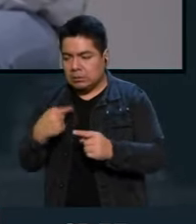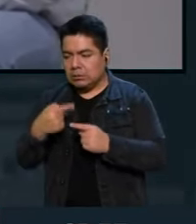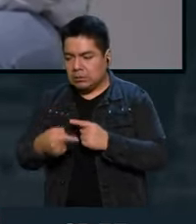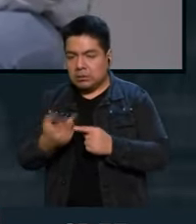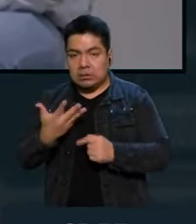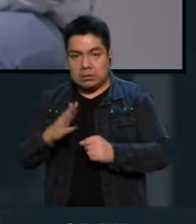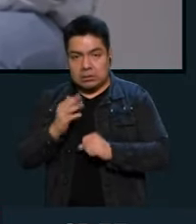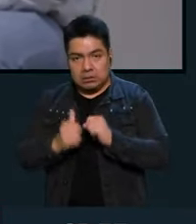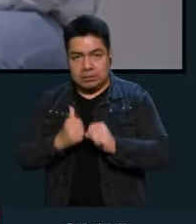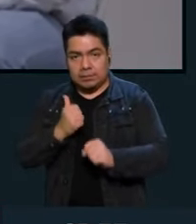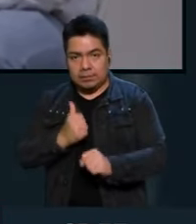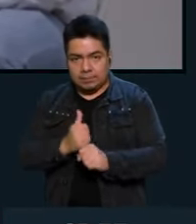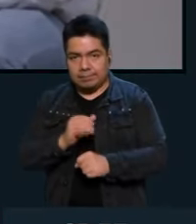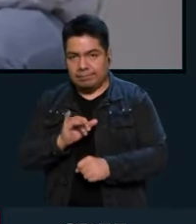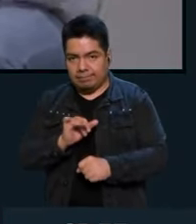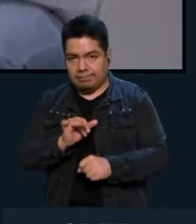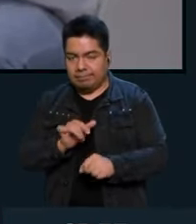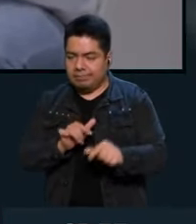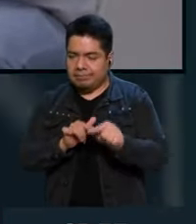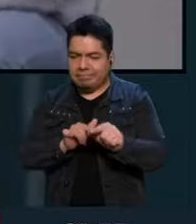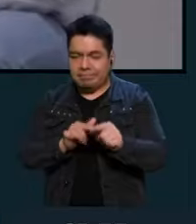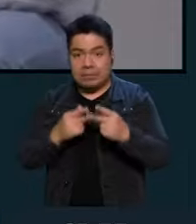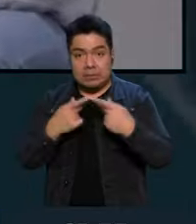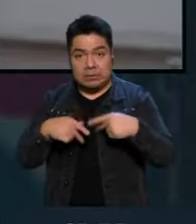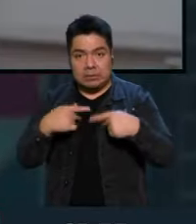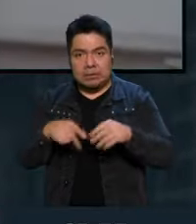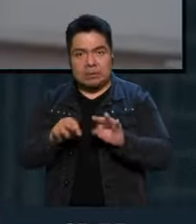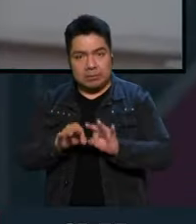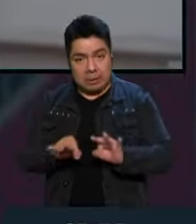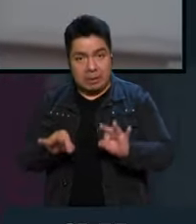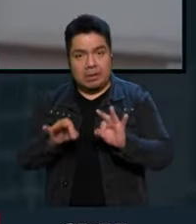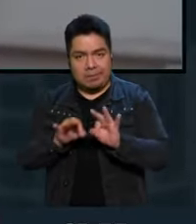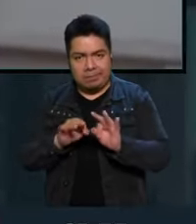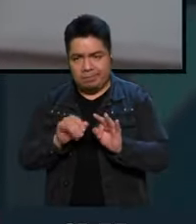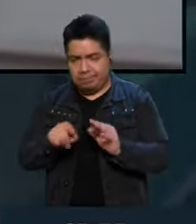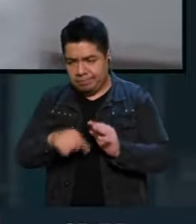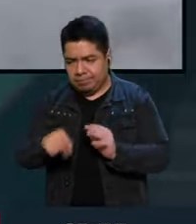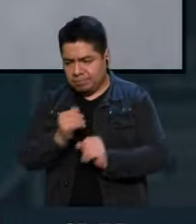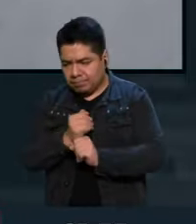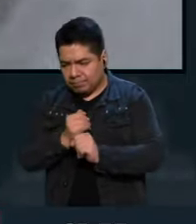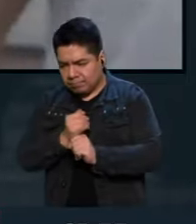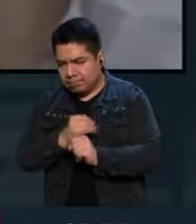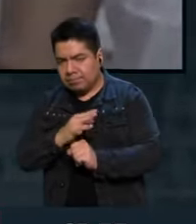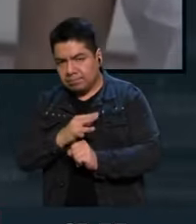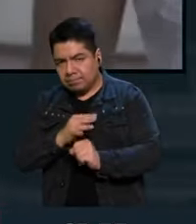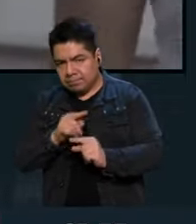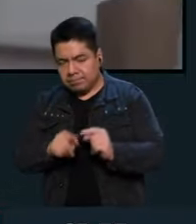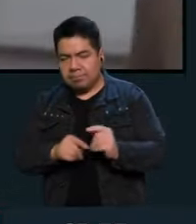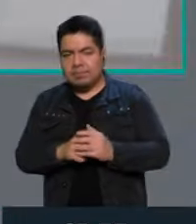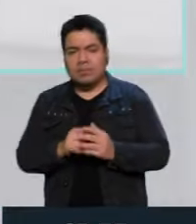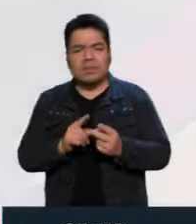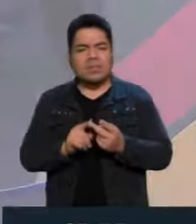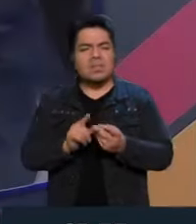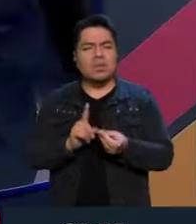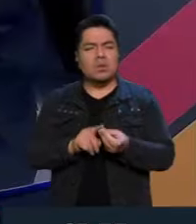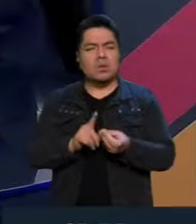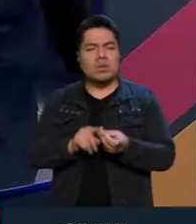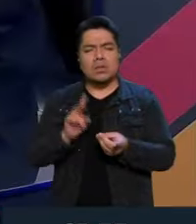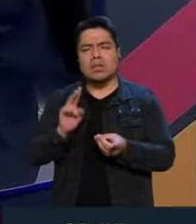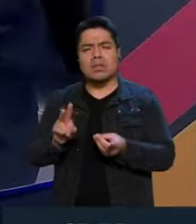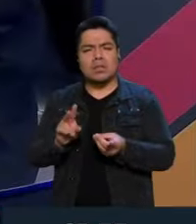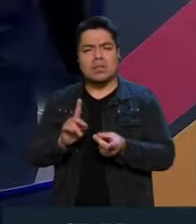después, que siguen siendo personajes principales en esta investigación. ¿Este dónde lo podemos ver?